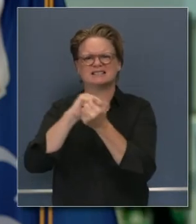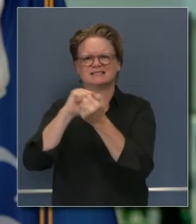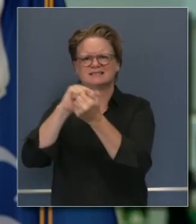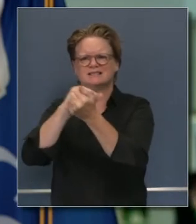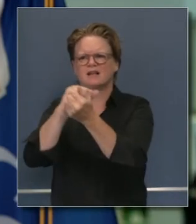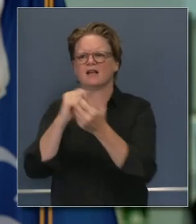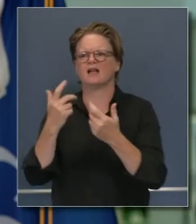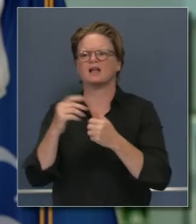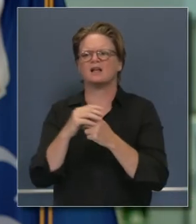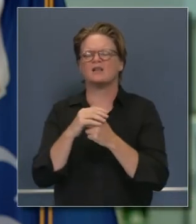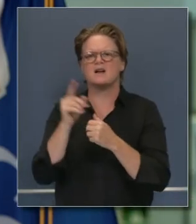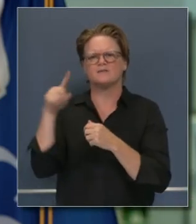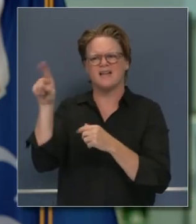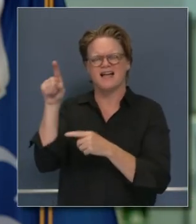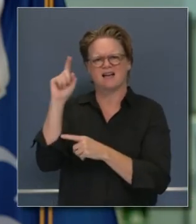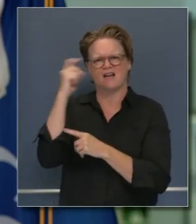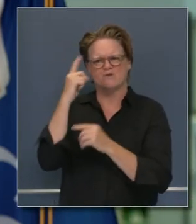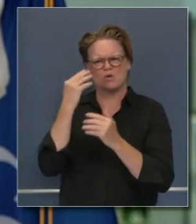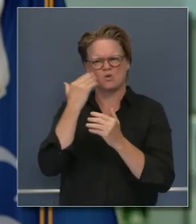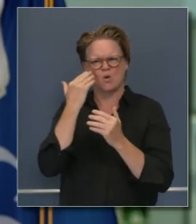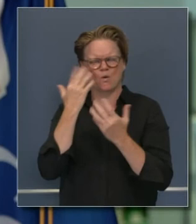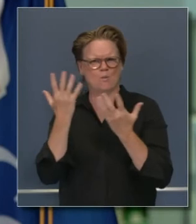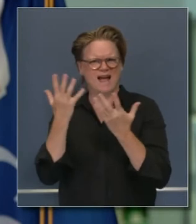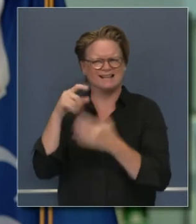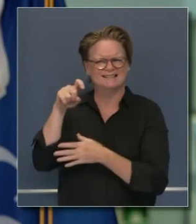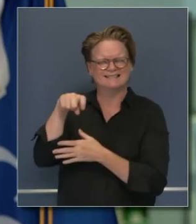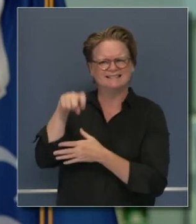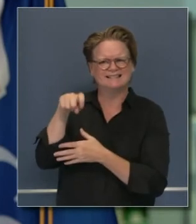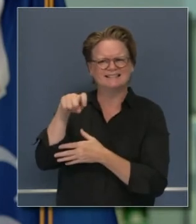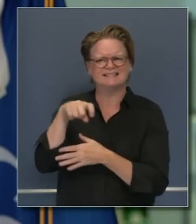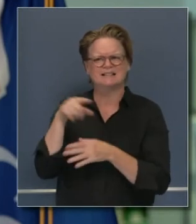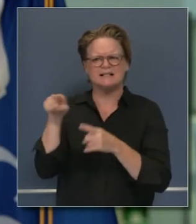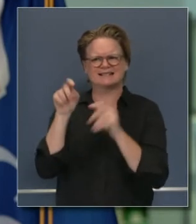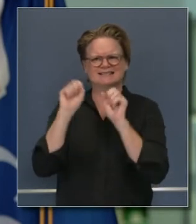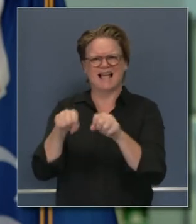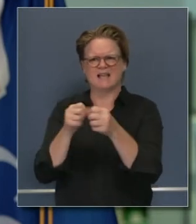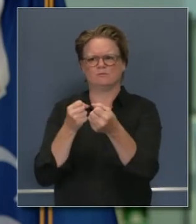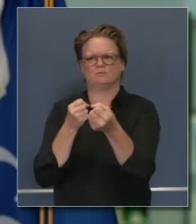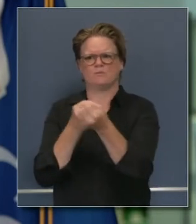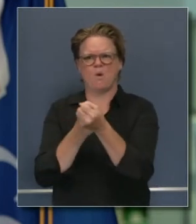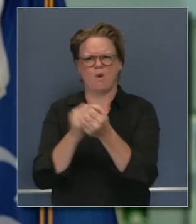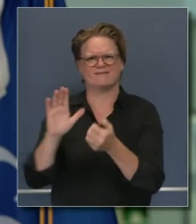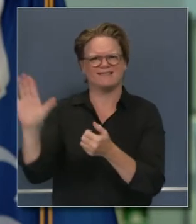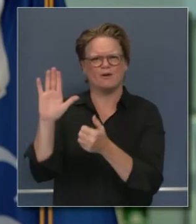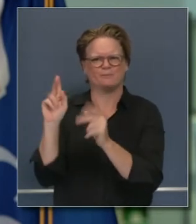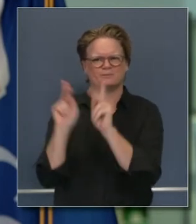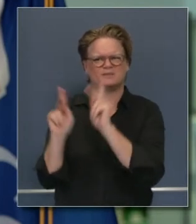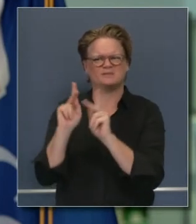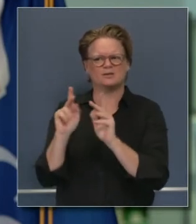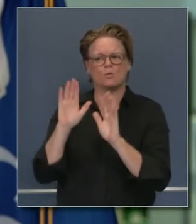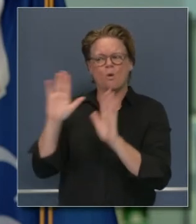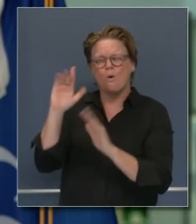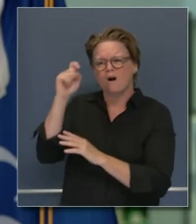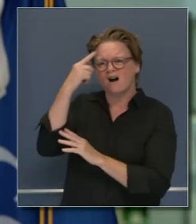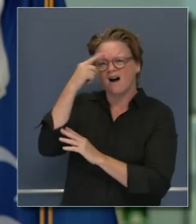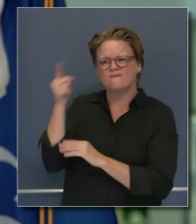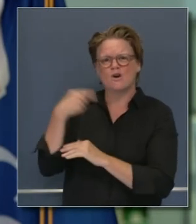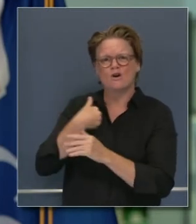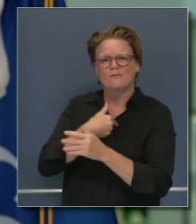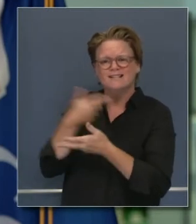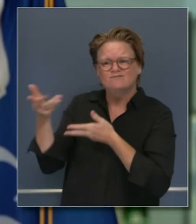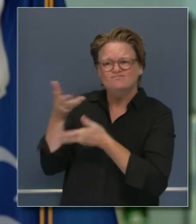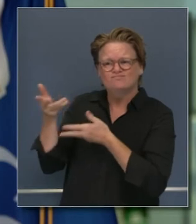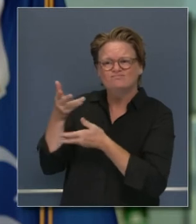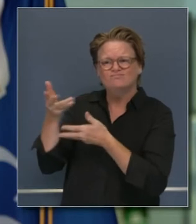eso determinarán qué recursos ellos proporcionarán al estado y bajo esas circunstancias le hemos hablado